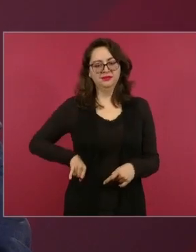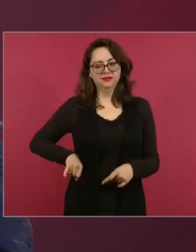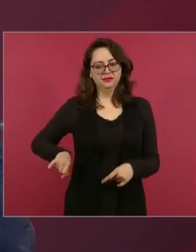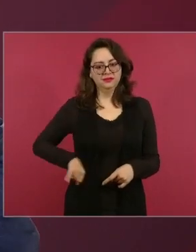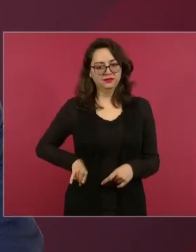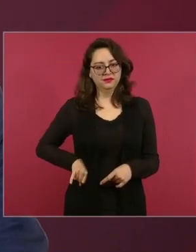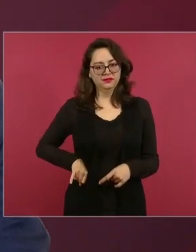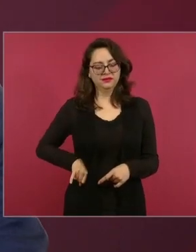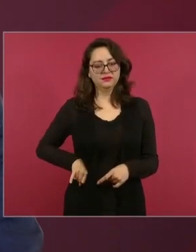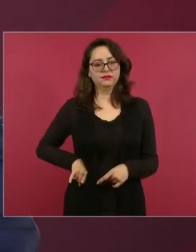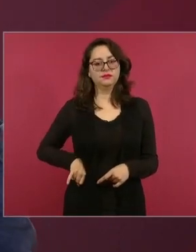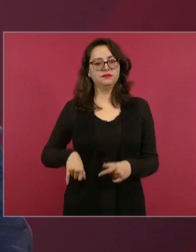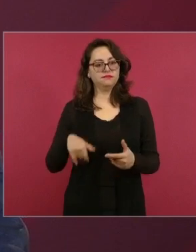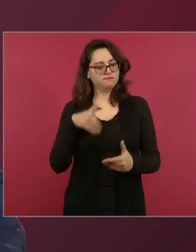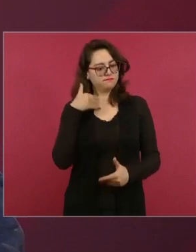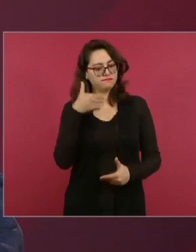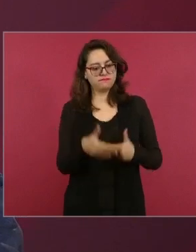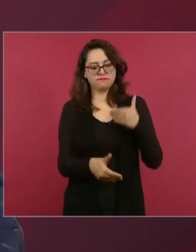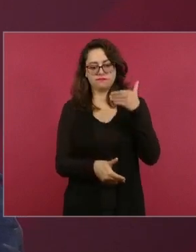muy fecunda,